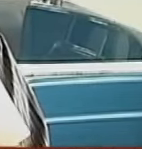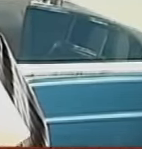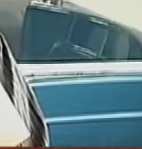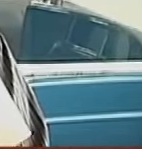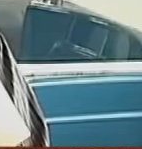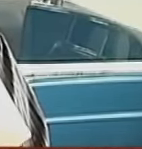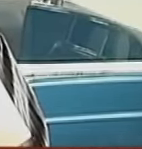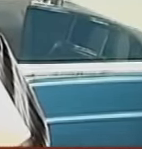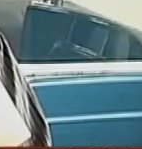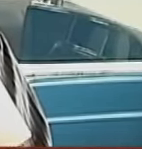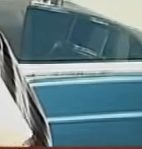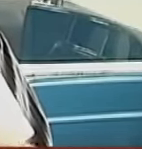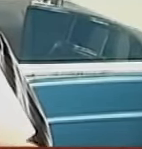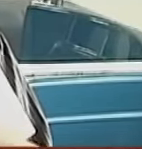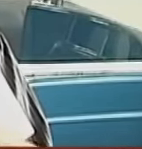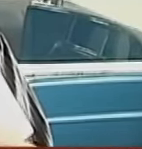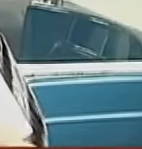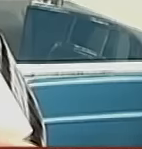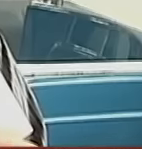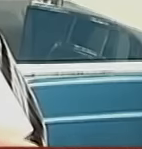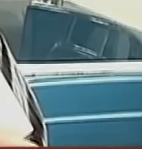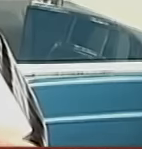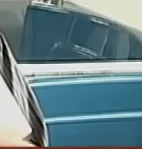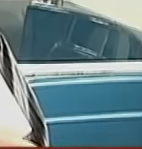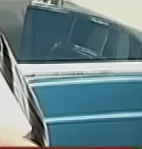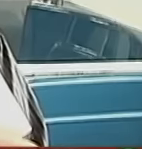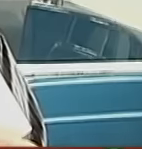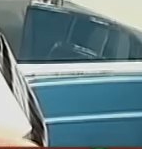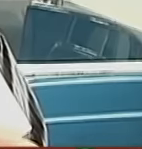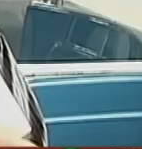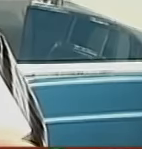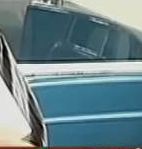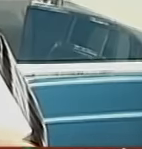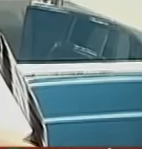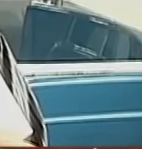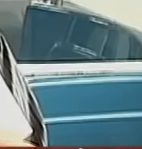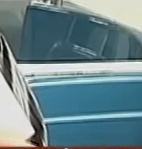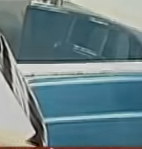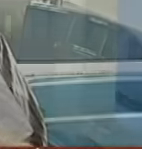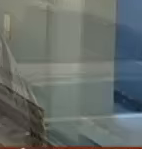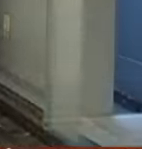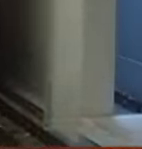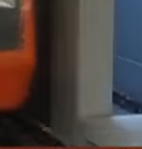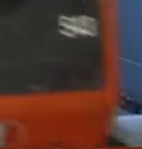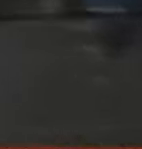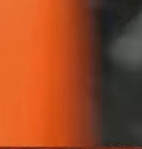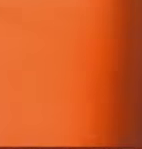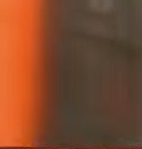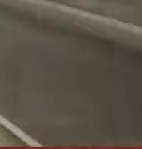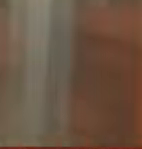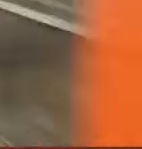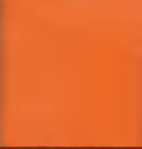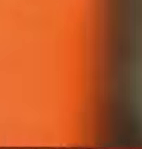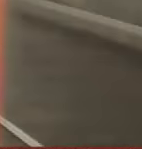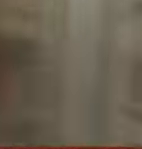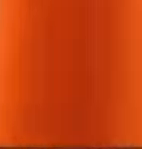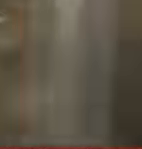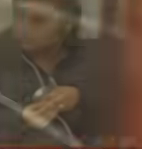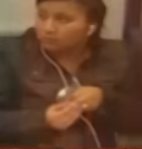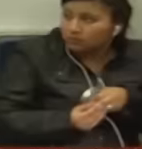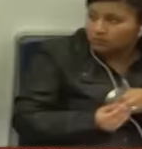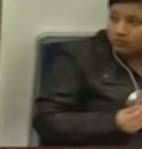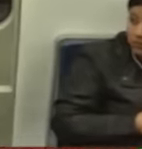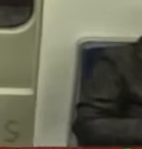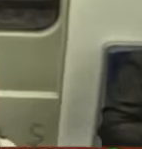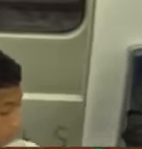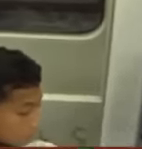transportar 5 millones de pasajeros diariamente A diario transporta a más de 5